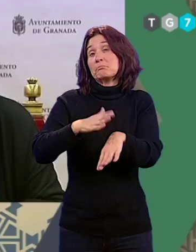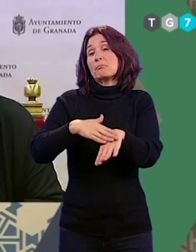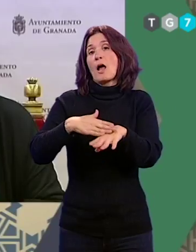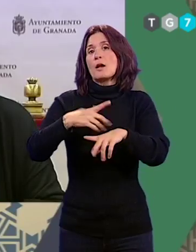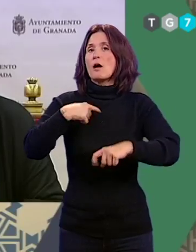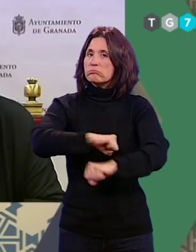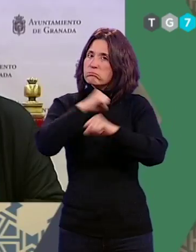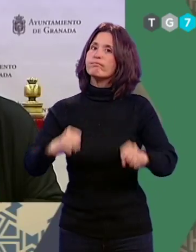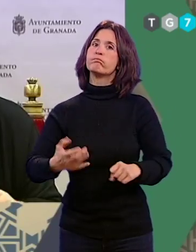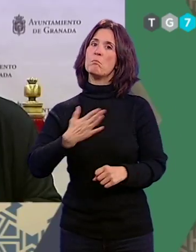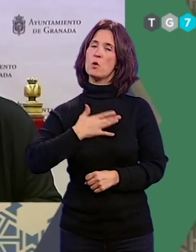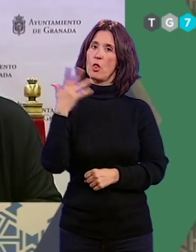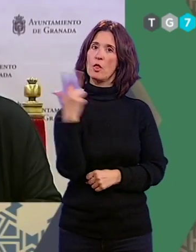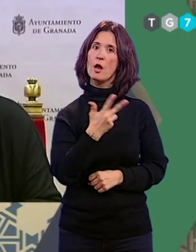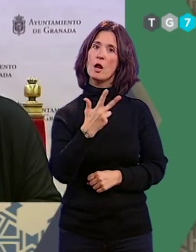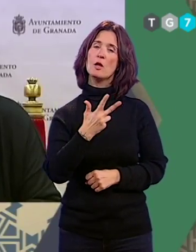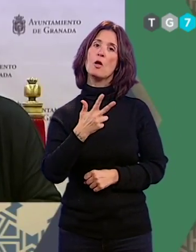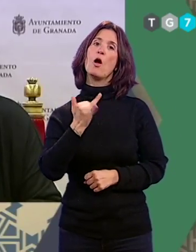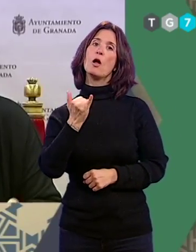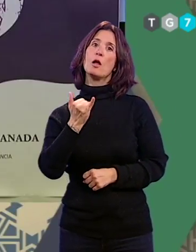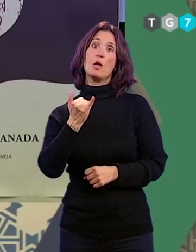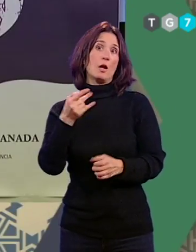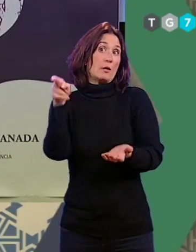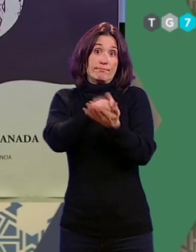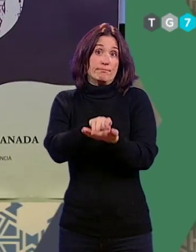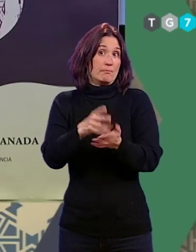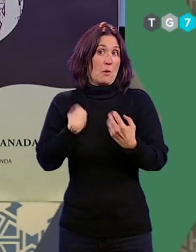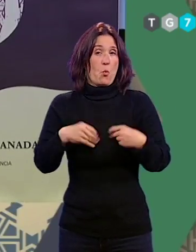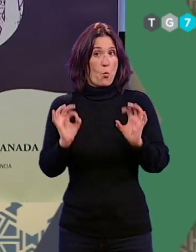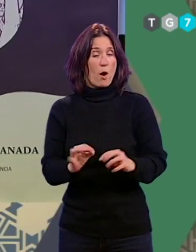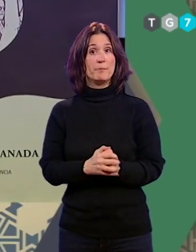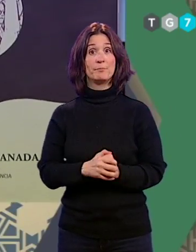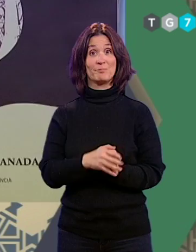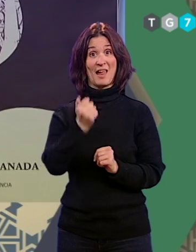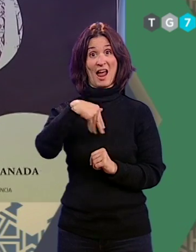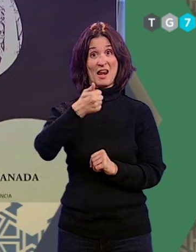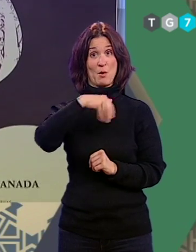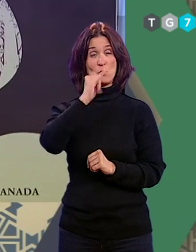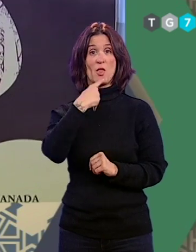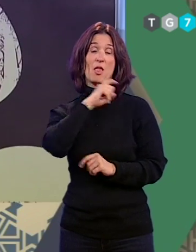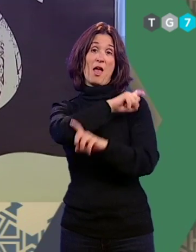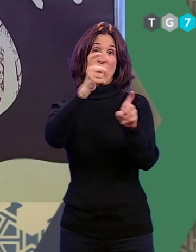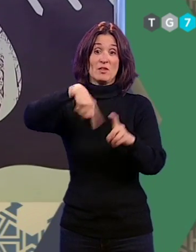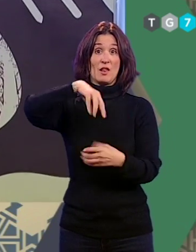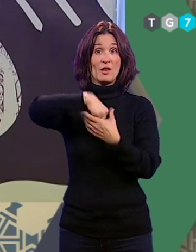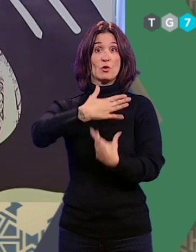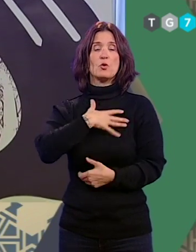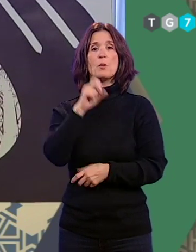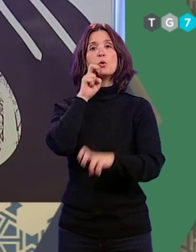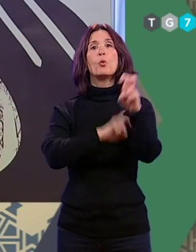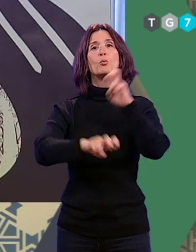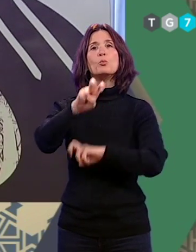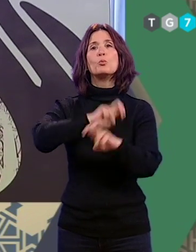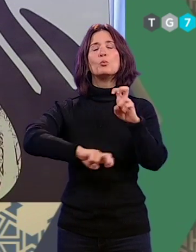consolidando nuestros derechos y abundando en los mismos. Ana Muñoz también ha recordado que desde el Ayuntamiento se está buscando la